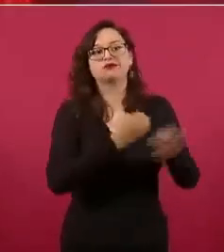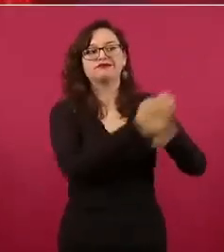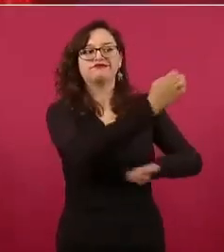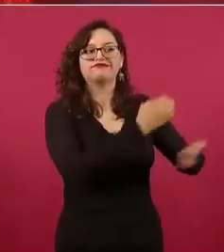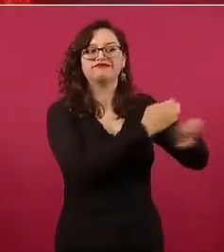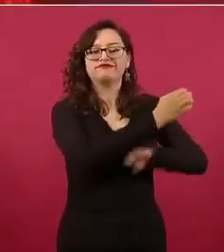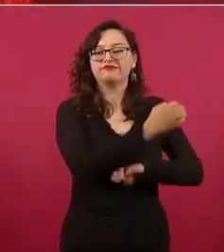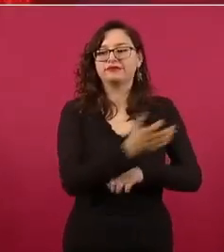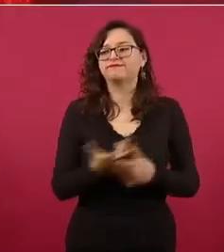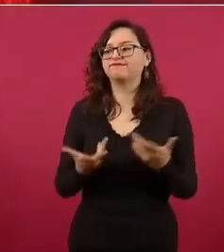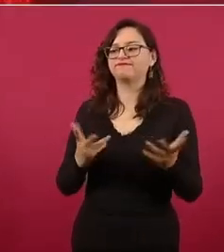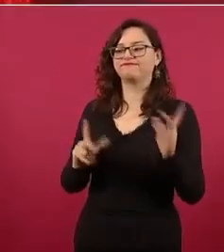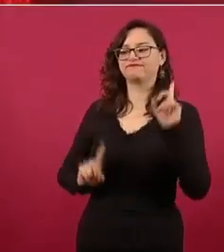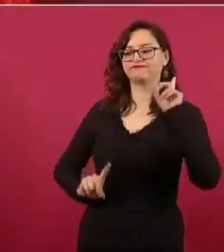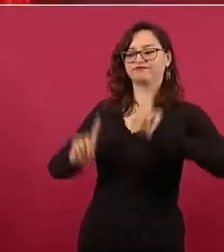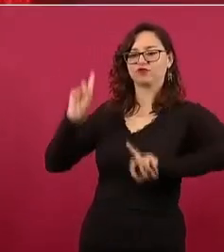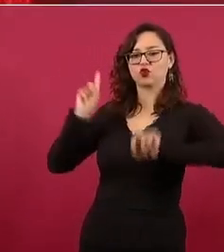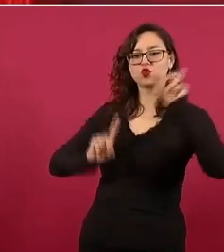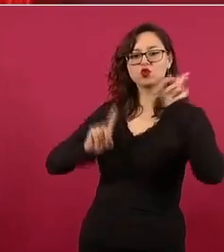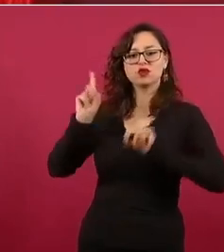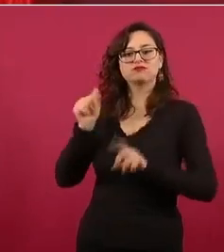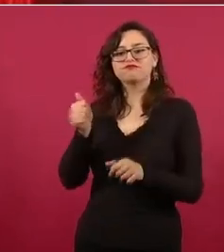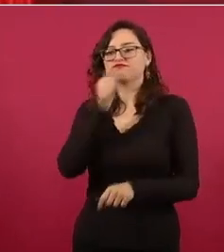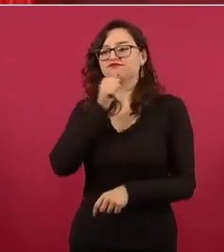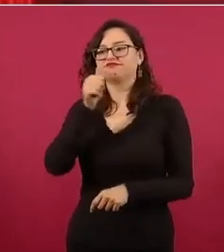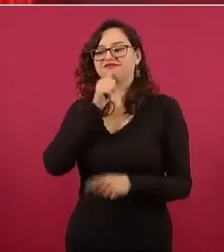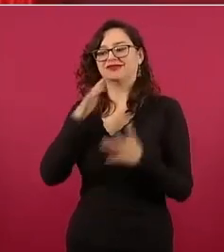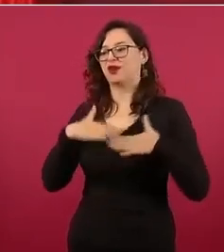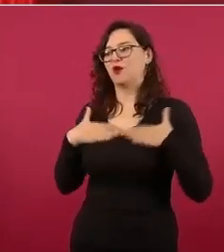Es IMSS, bienestar,